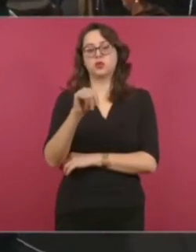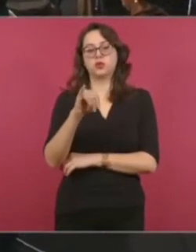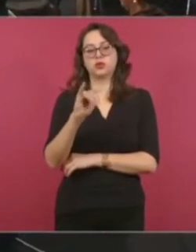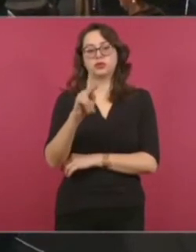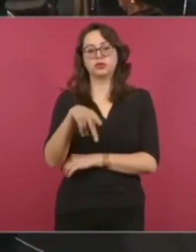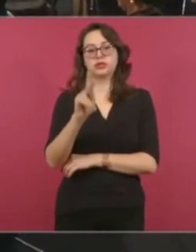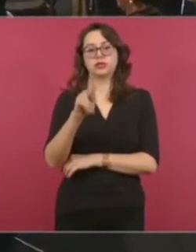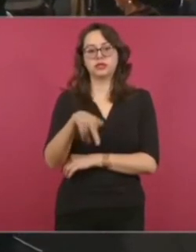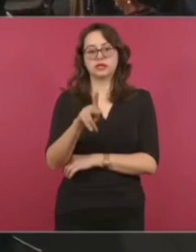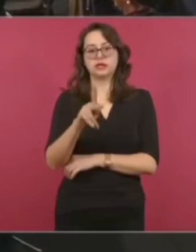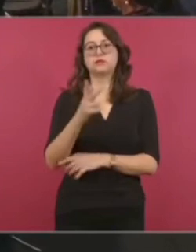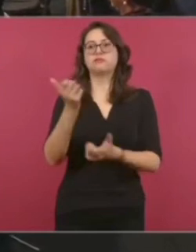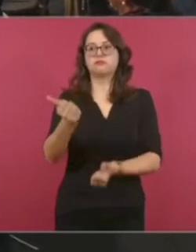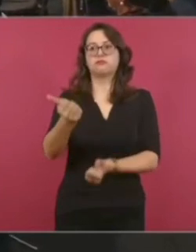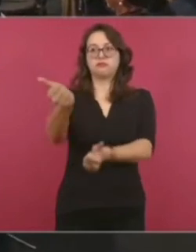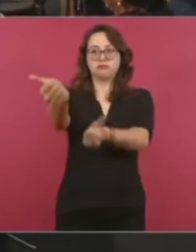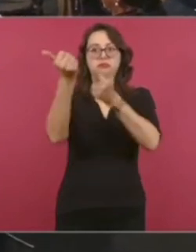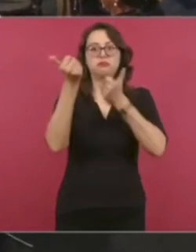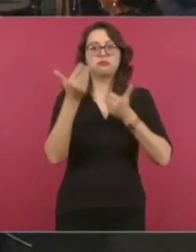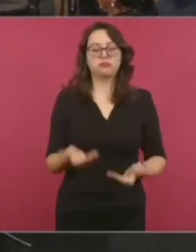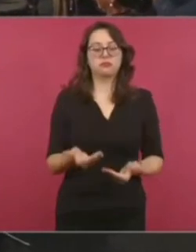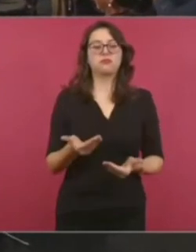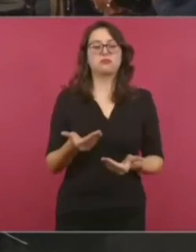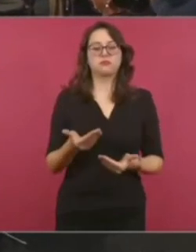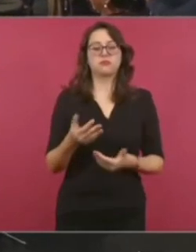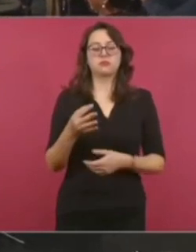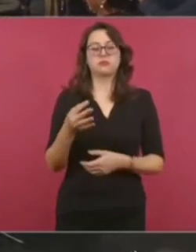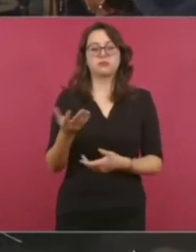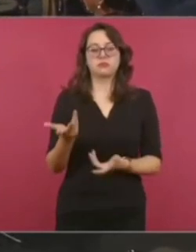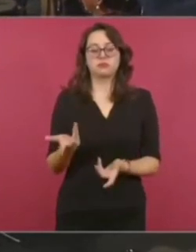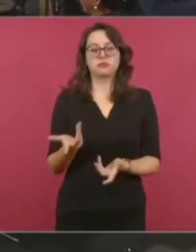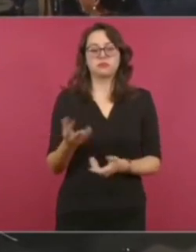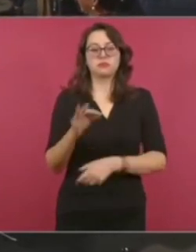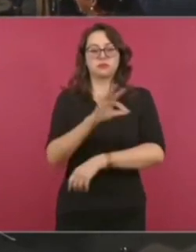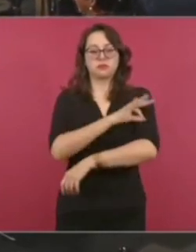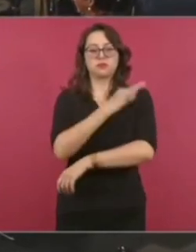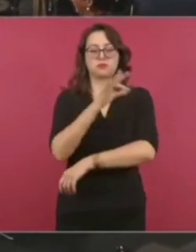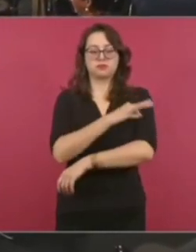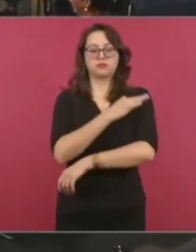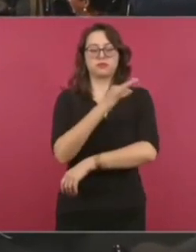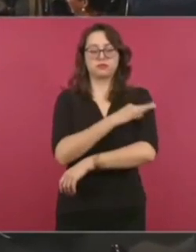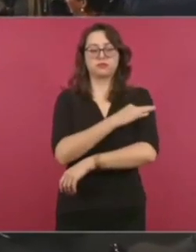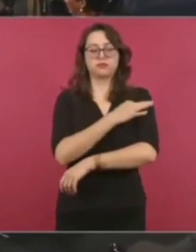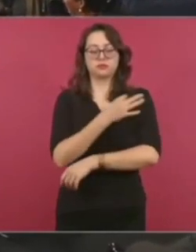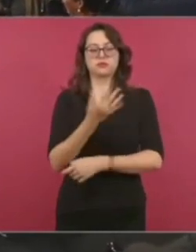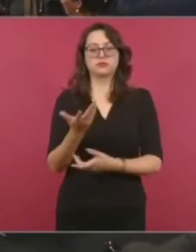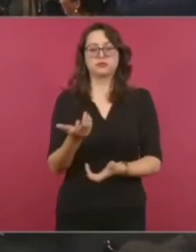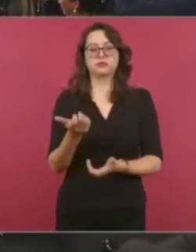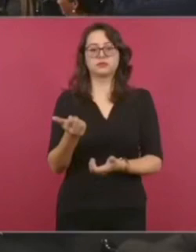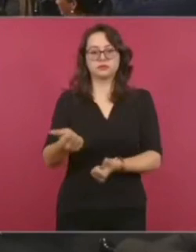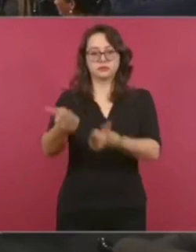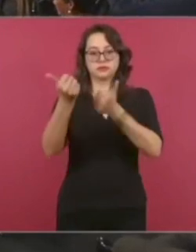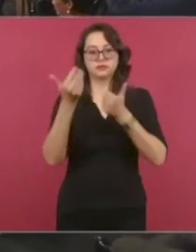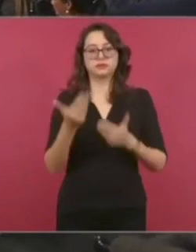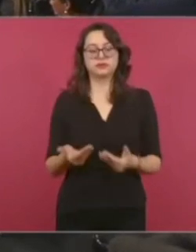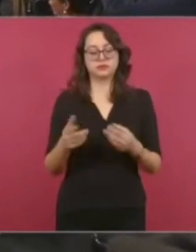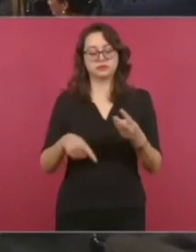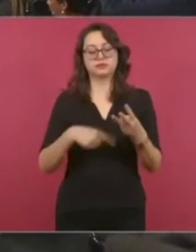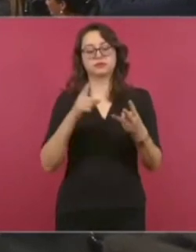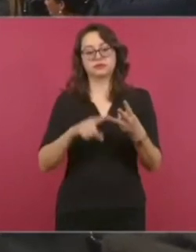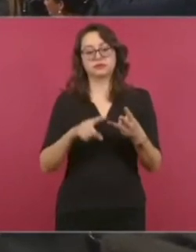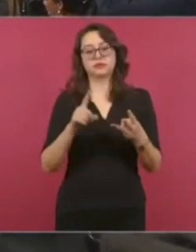dar, no por el costo de la vacuna, sino por las vacunas como tal. Y también será necesaria la